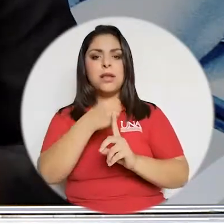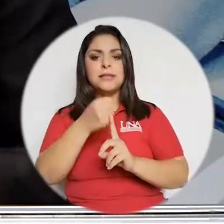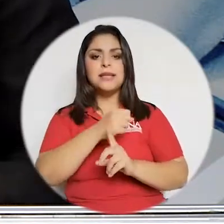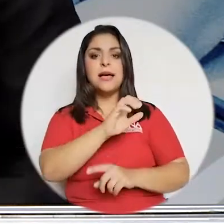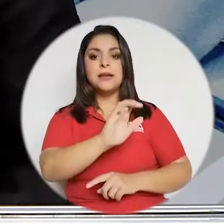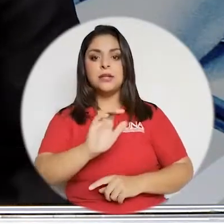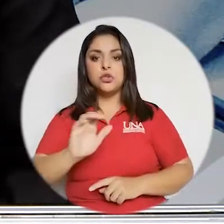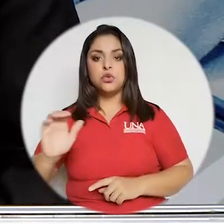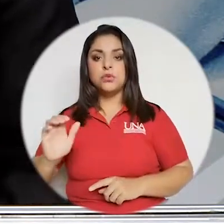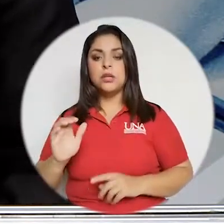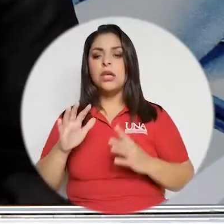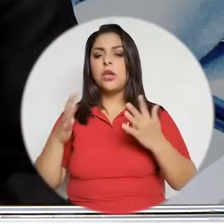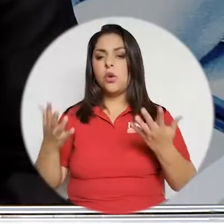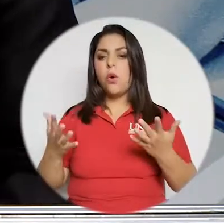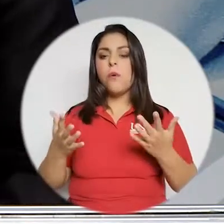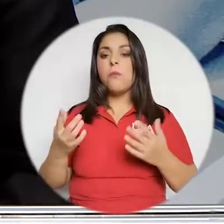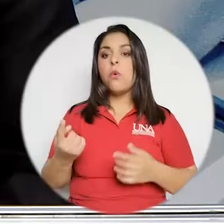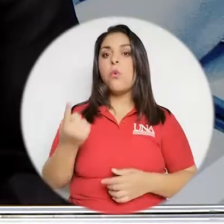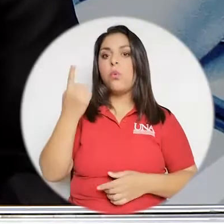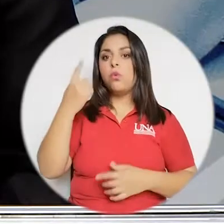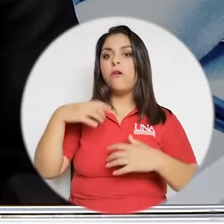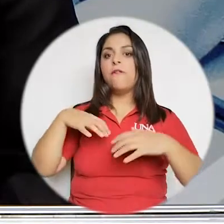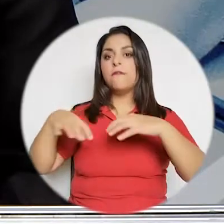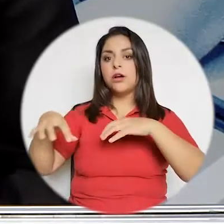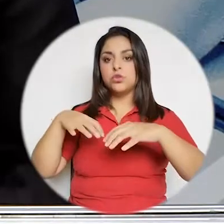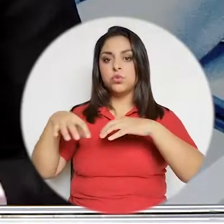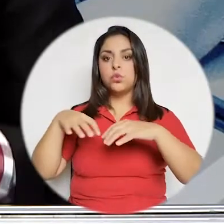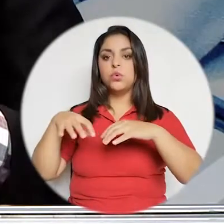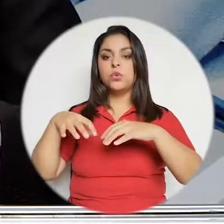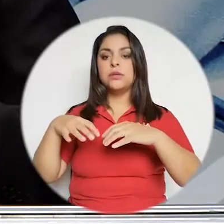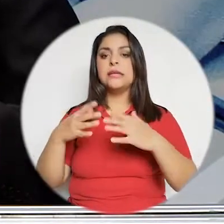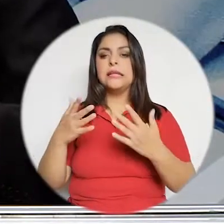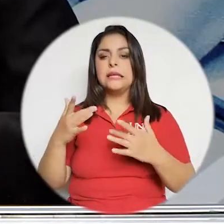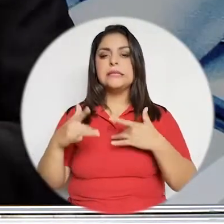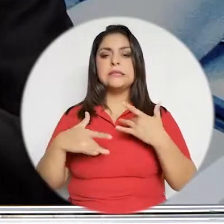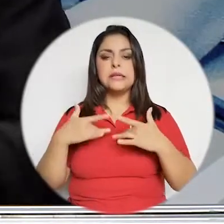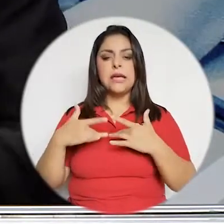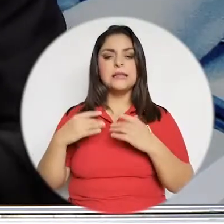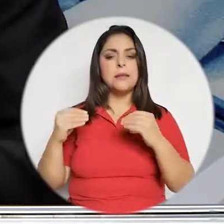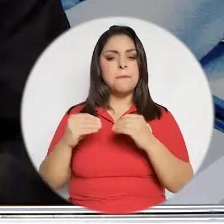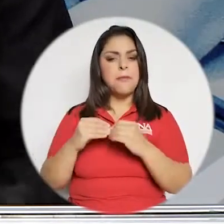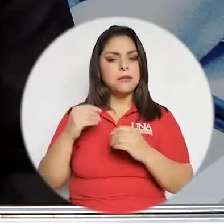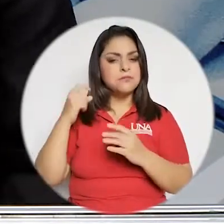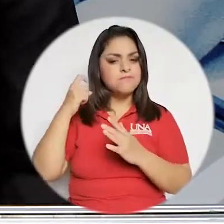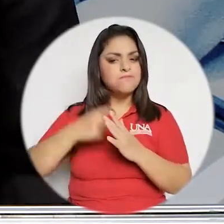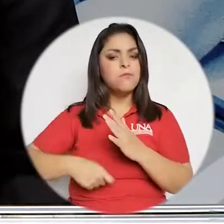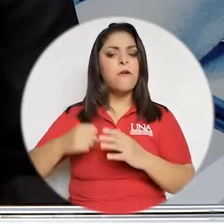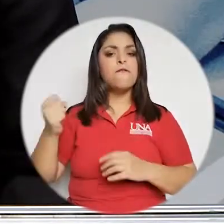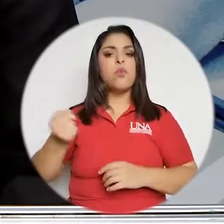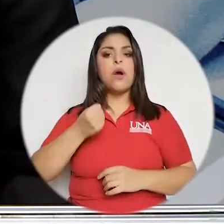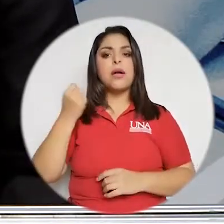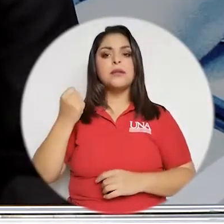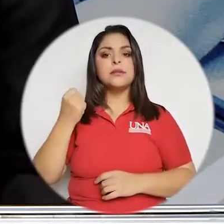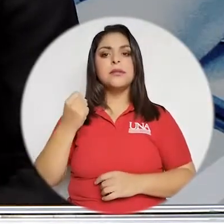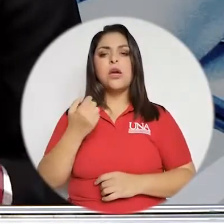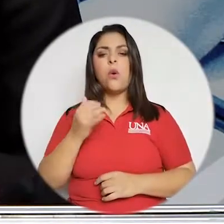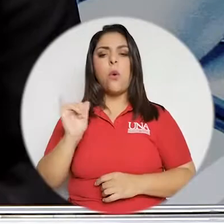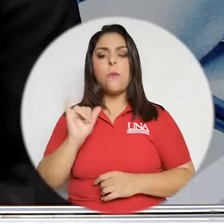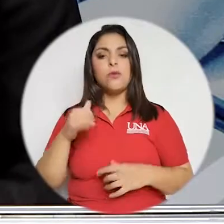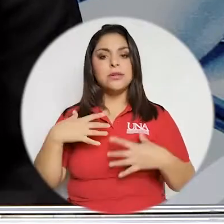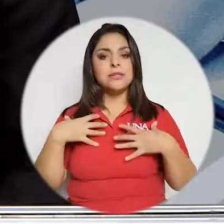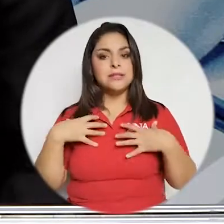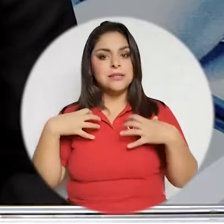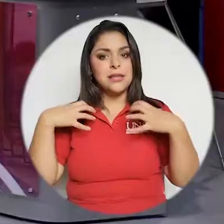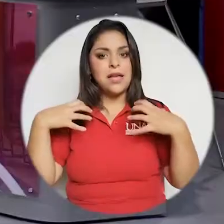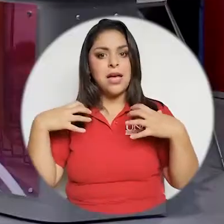perciben un aumento en la violencia hacia niños y niñas y cómo uno de los factores que han sentido con más